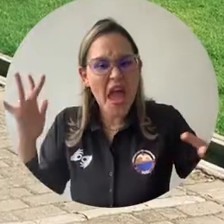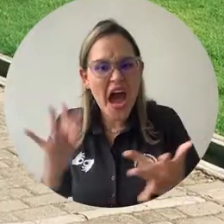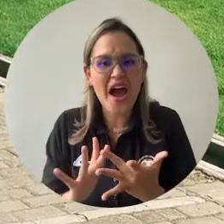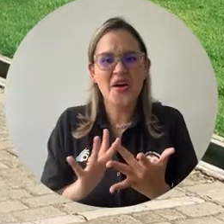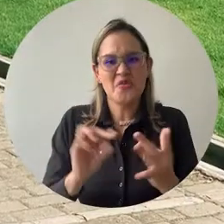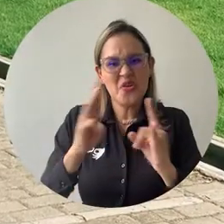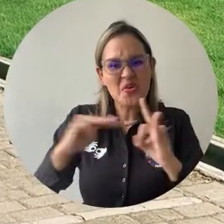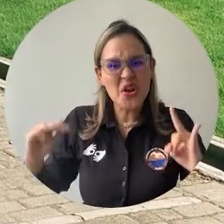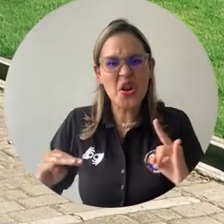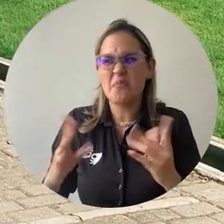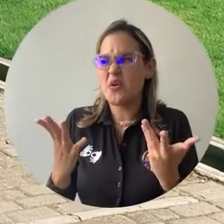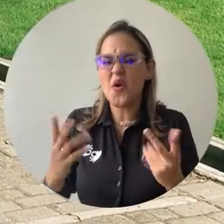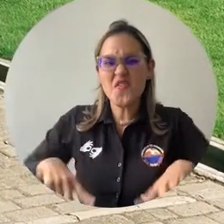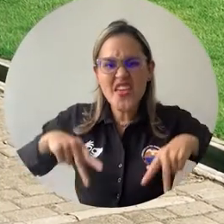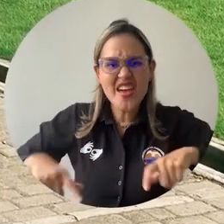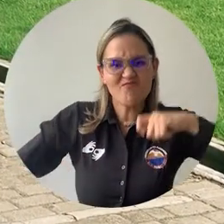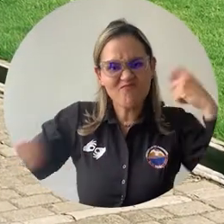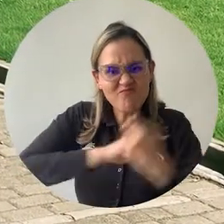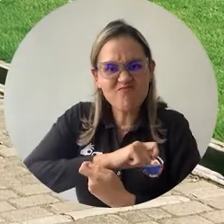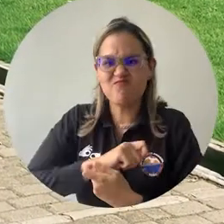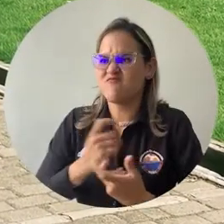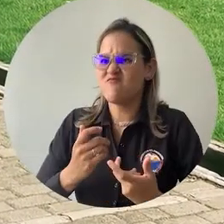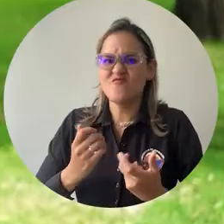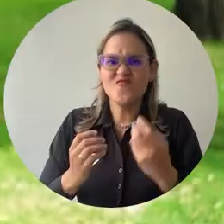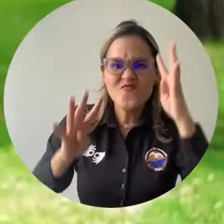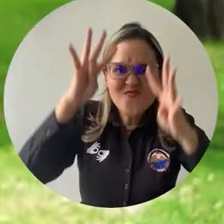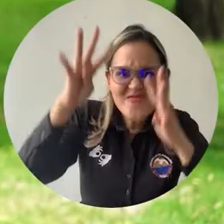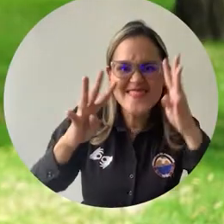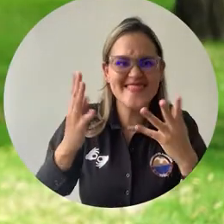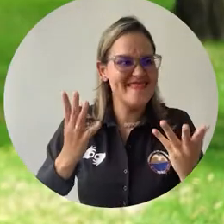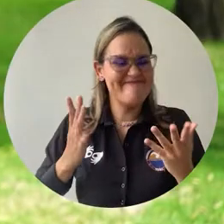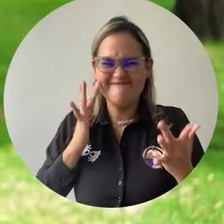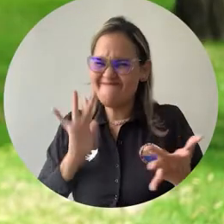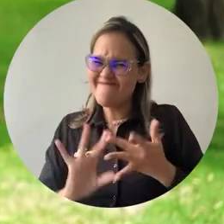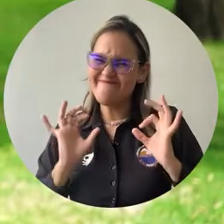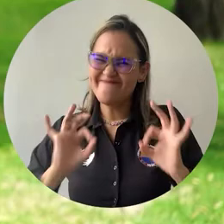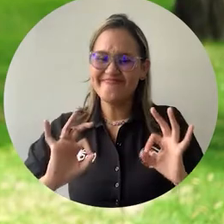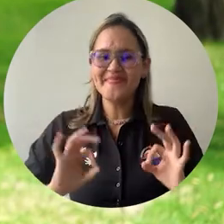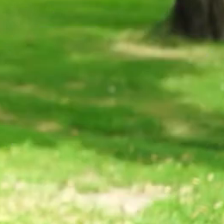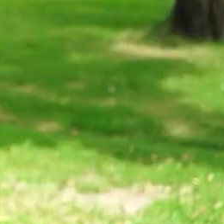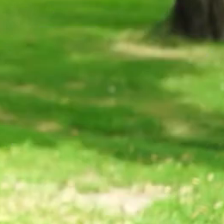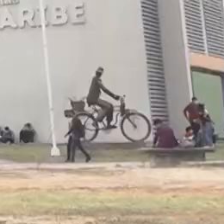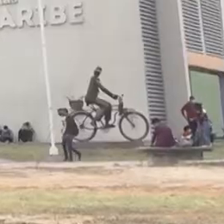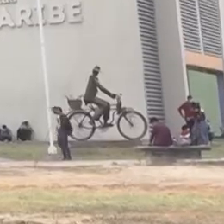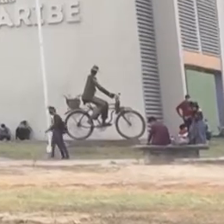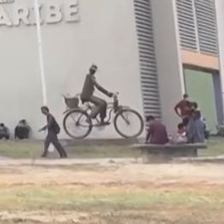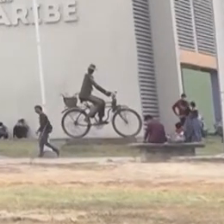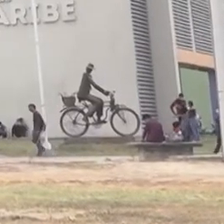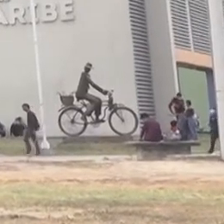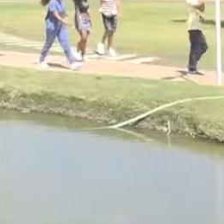premisas de inclusión, innovación y transformación de vidas. Este fue el mensaje del Consejo Superior.